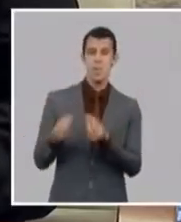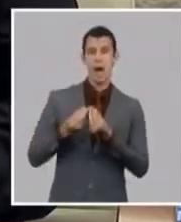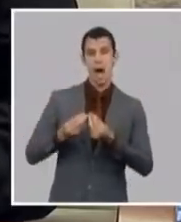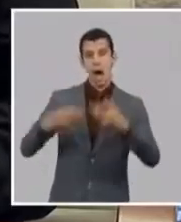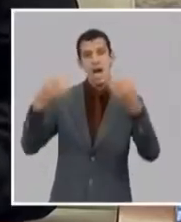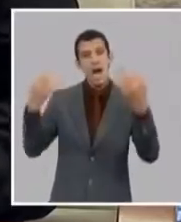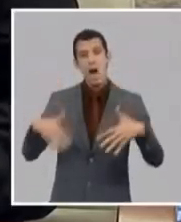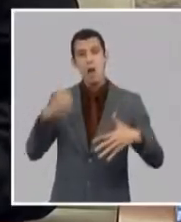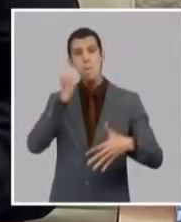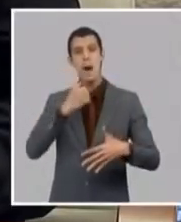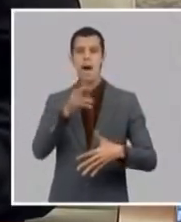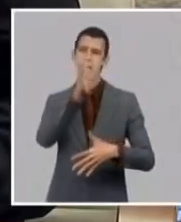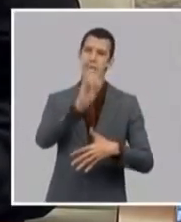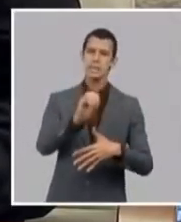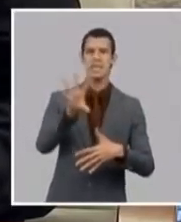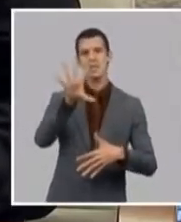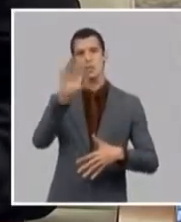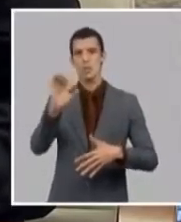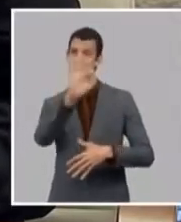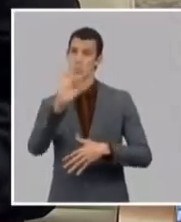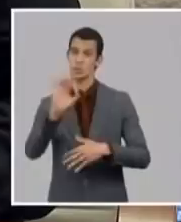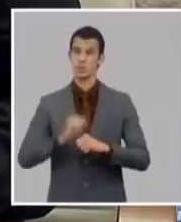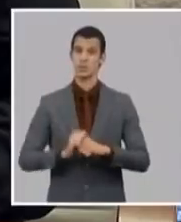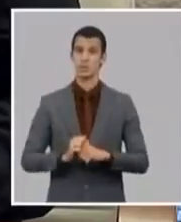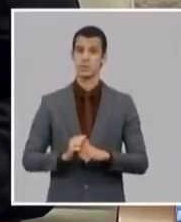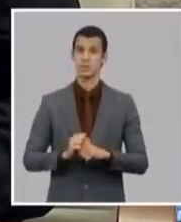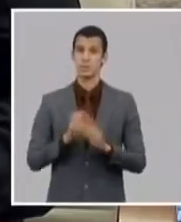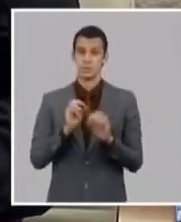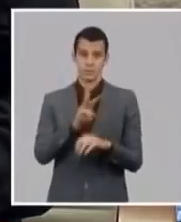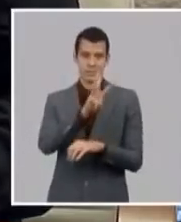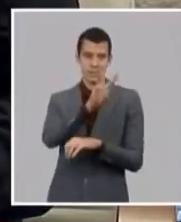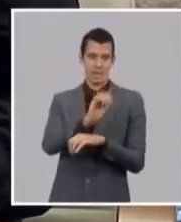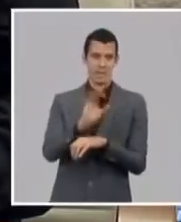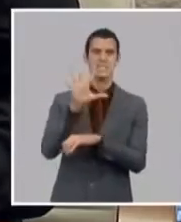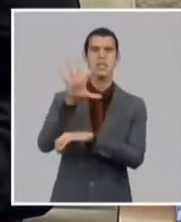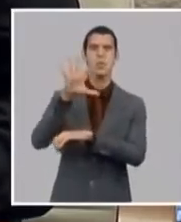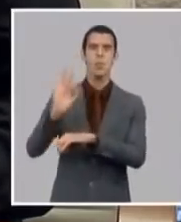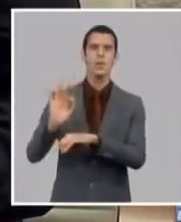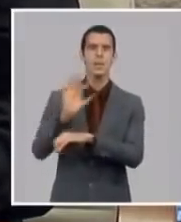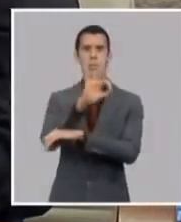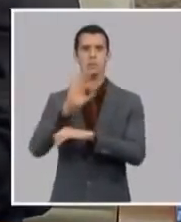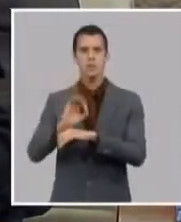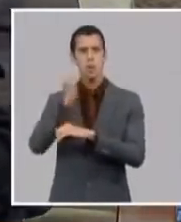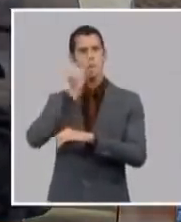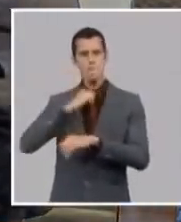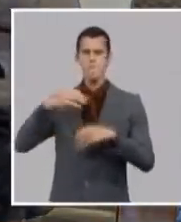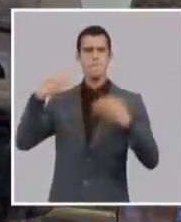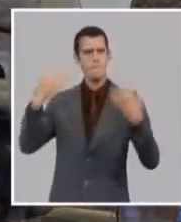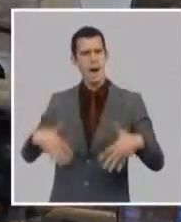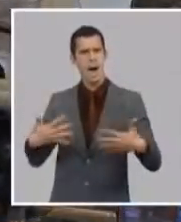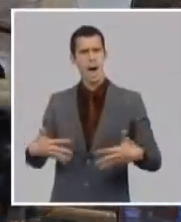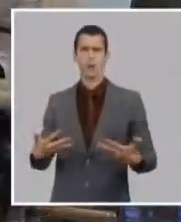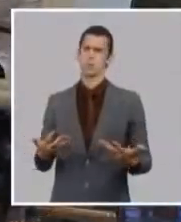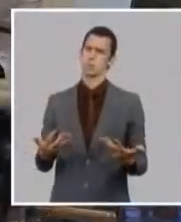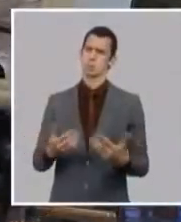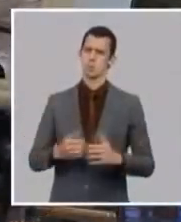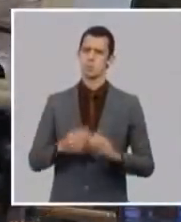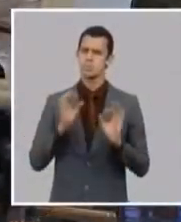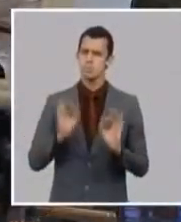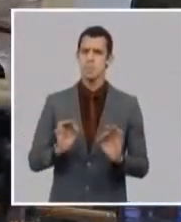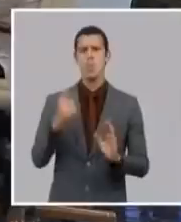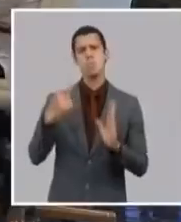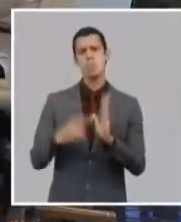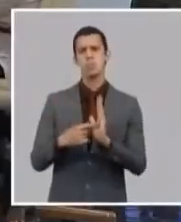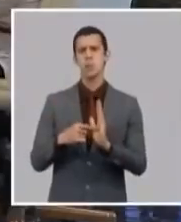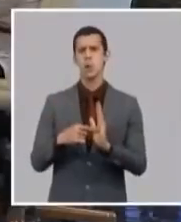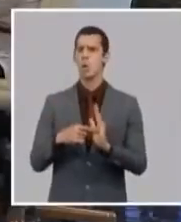% de muchos productos es decir que esto es duro y así todavía muchos se empeñan en tratar de vender esa matriz de opinión